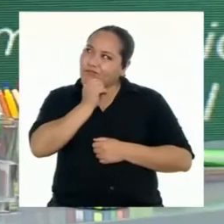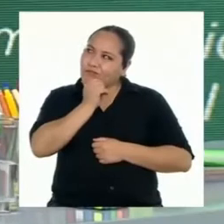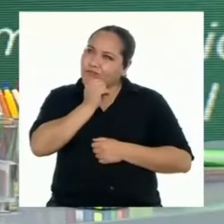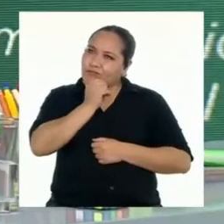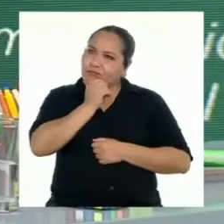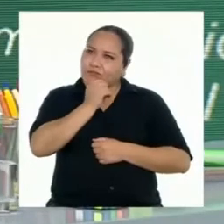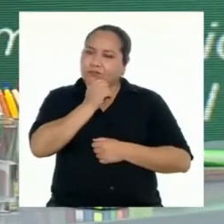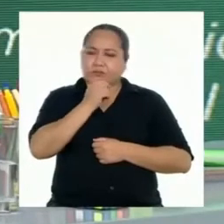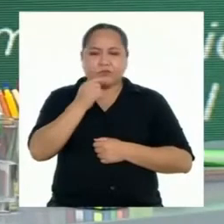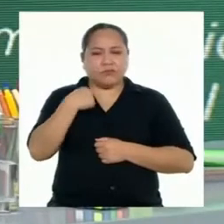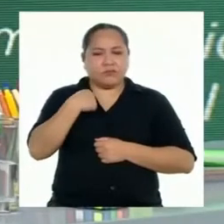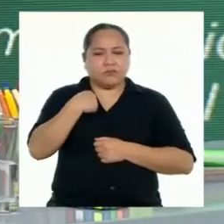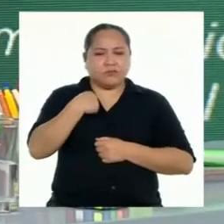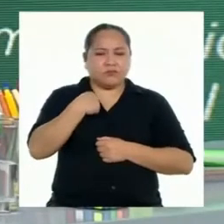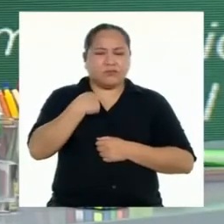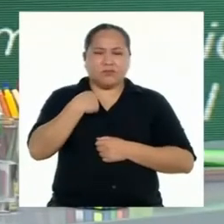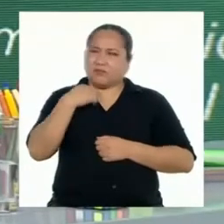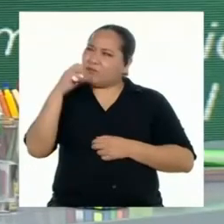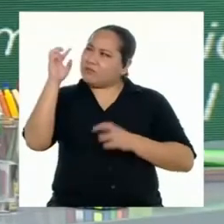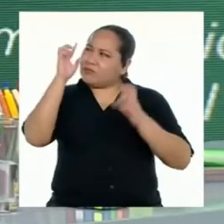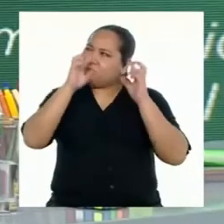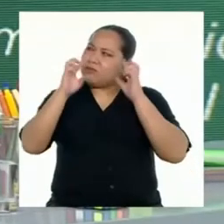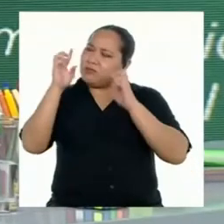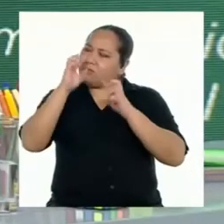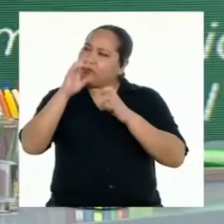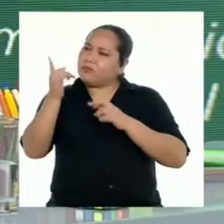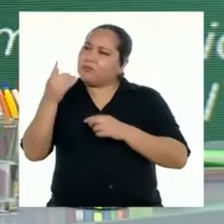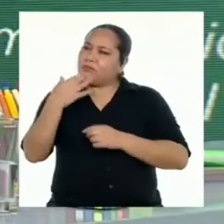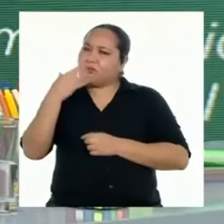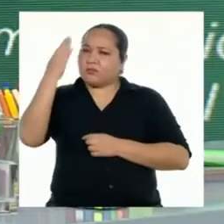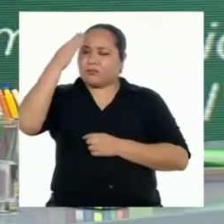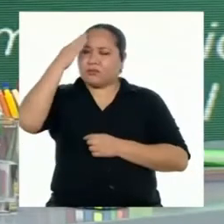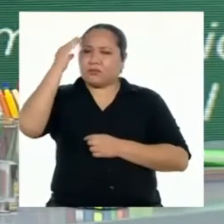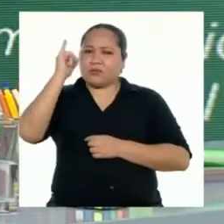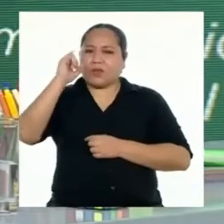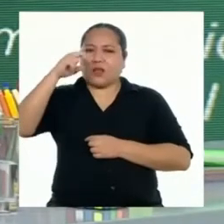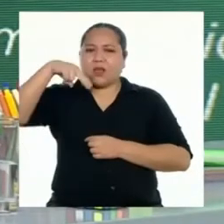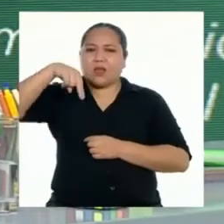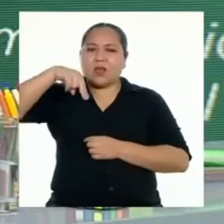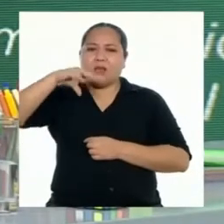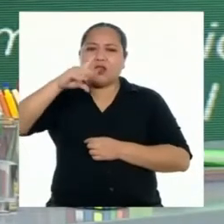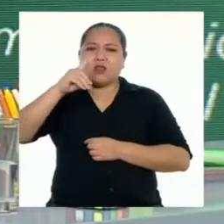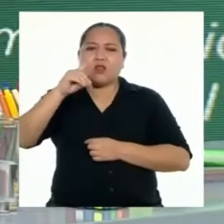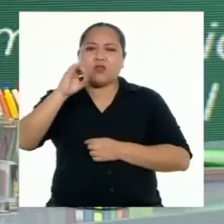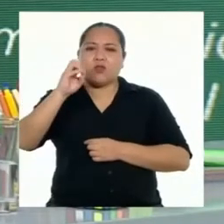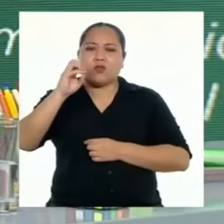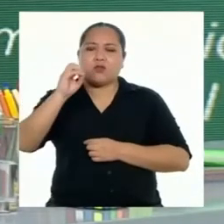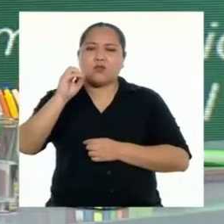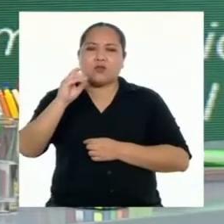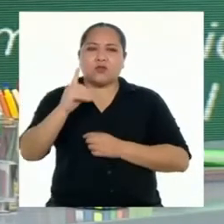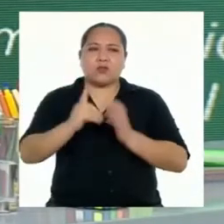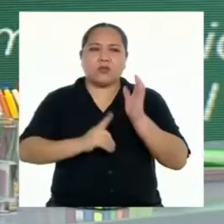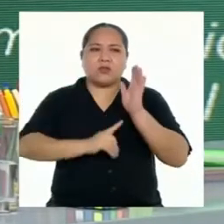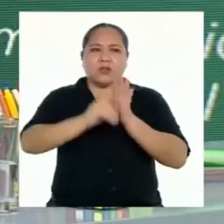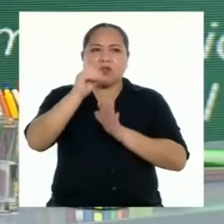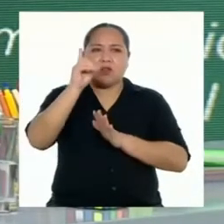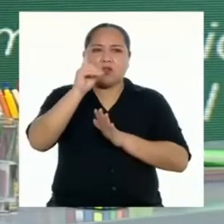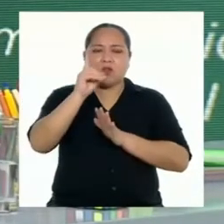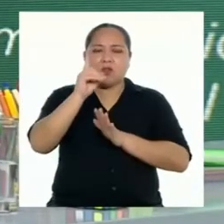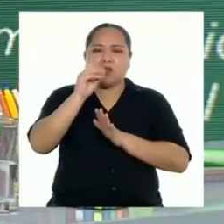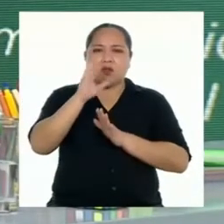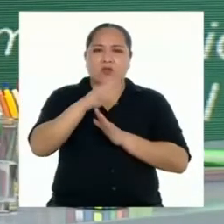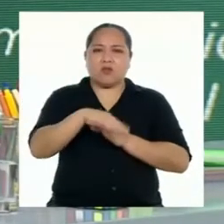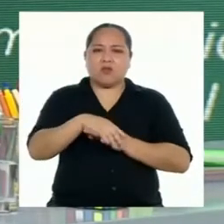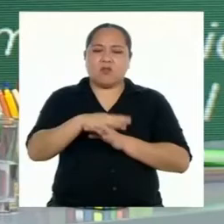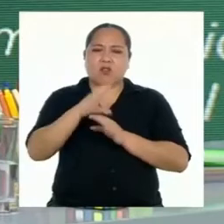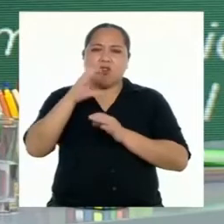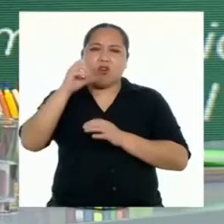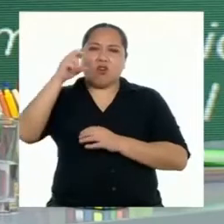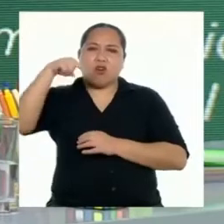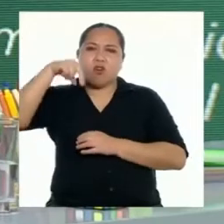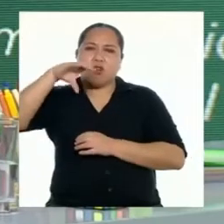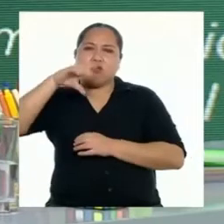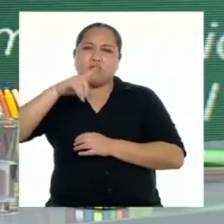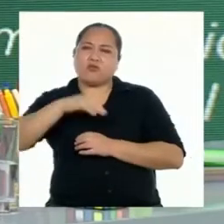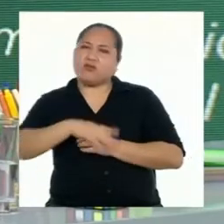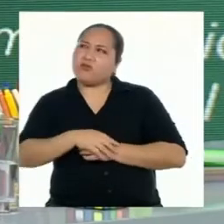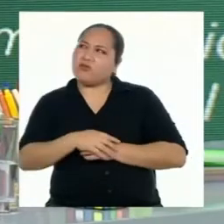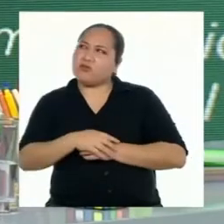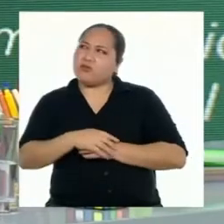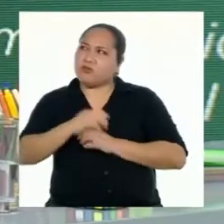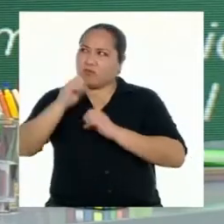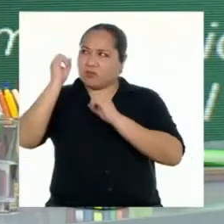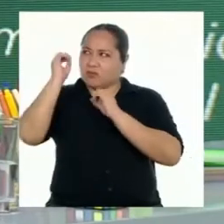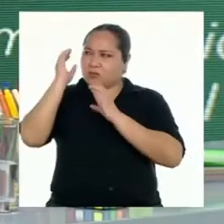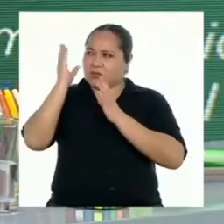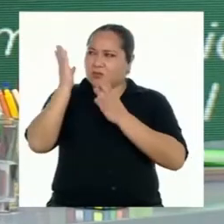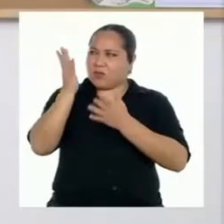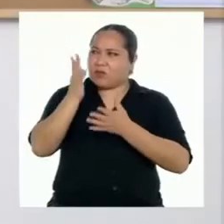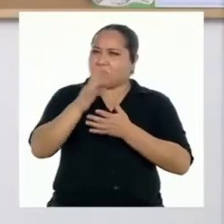Me acaba de entrar una duda. Sé que la introducción, el desarrollo y la conclusión corresponden a un texto expositivo. Pero, ¿qué hay